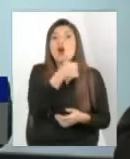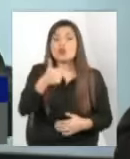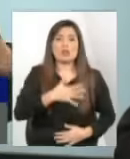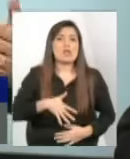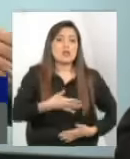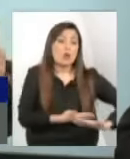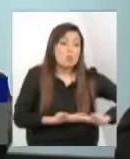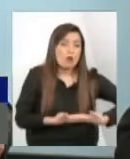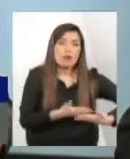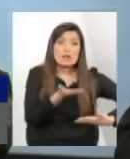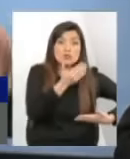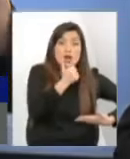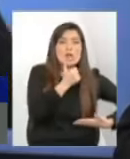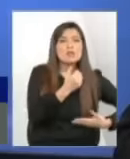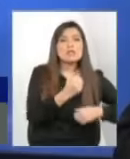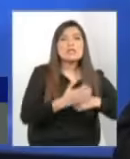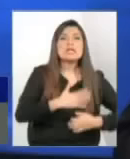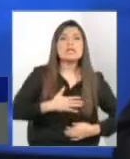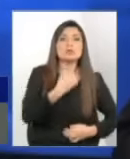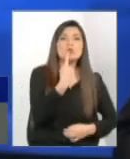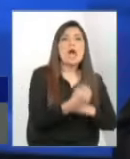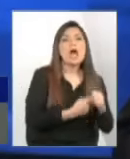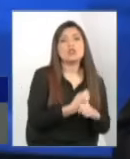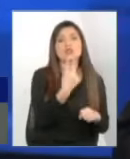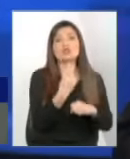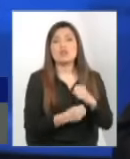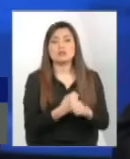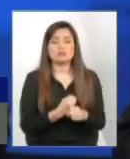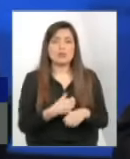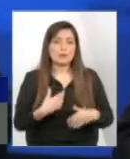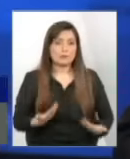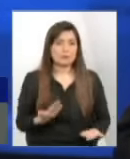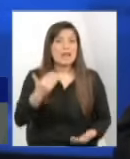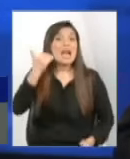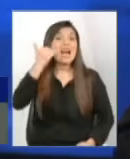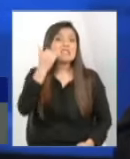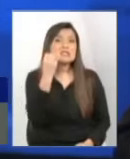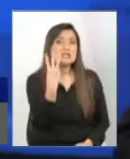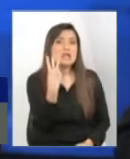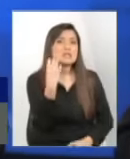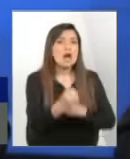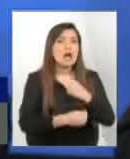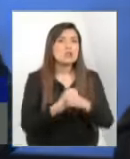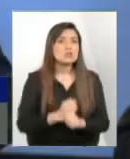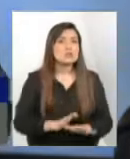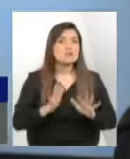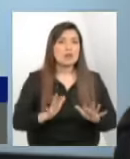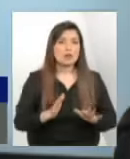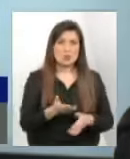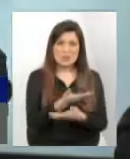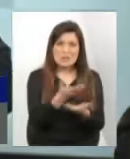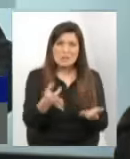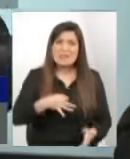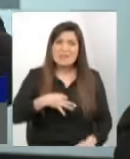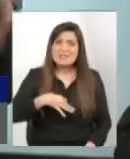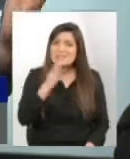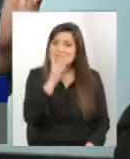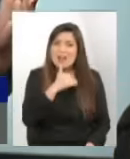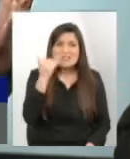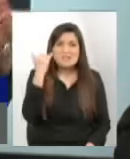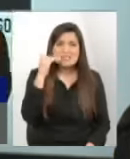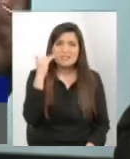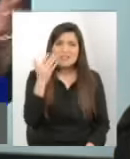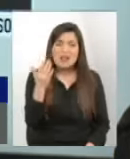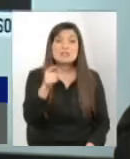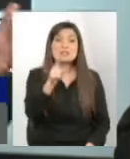como no hay guagua quieren de un año o dos casi tres años y me van a decir ustedes que no había una niña pues el senado me dice que no hubo no